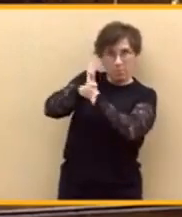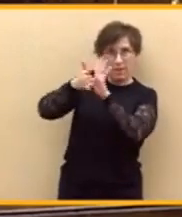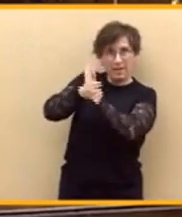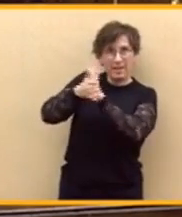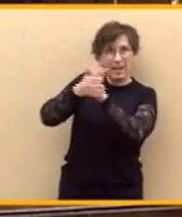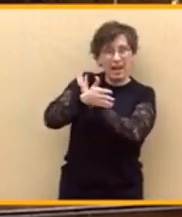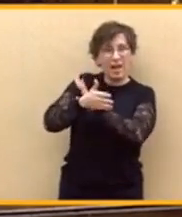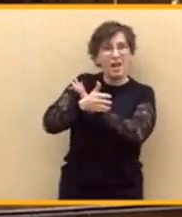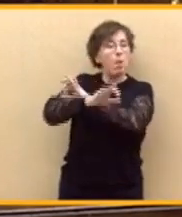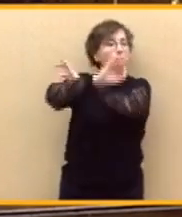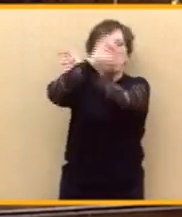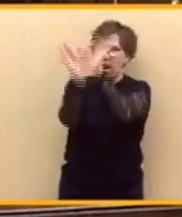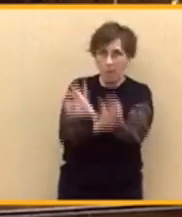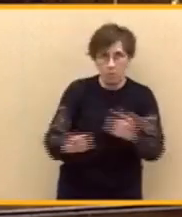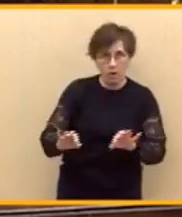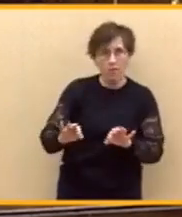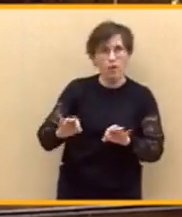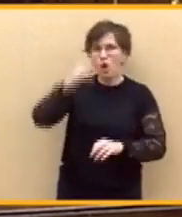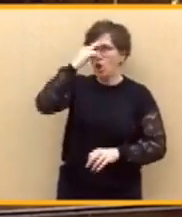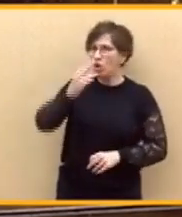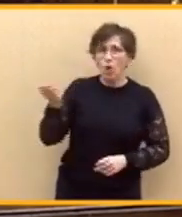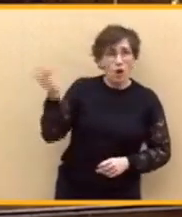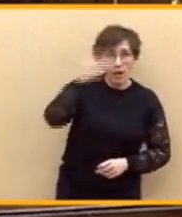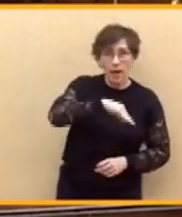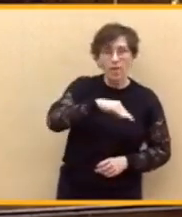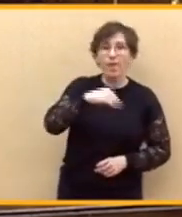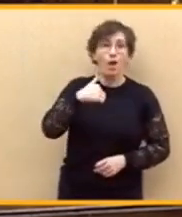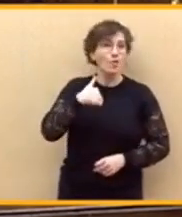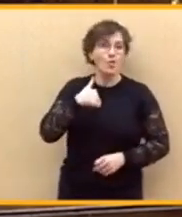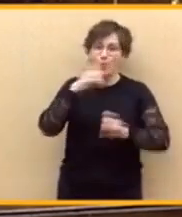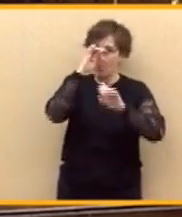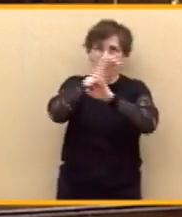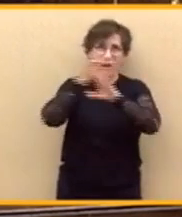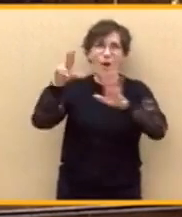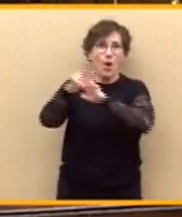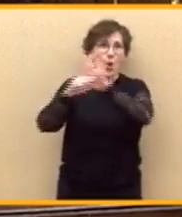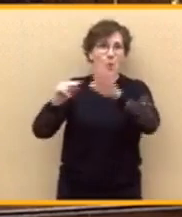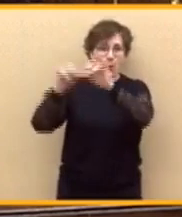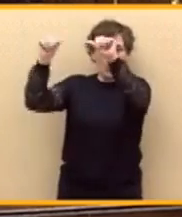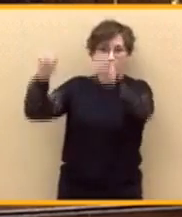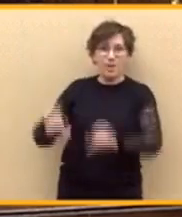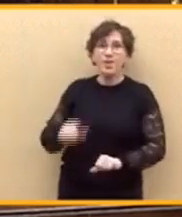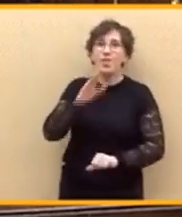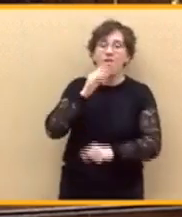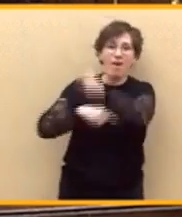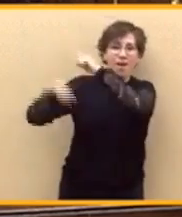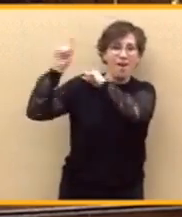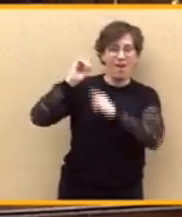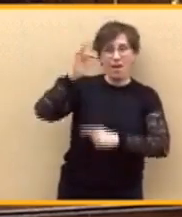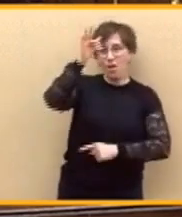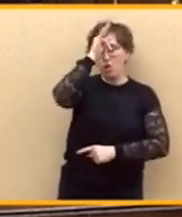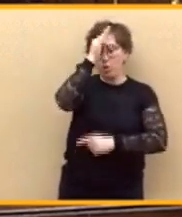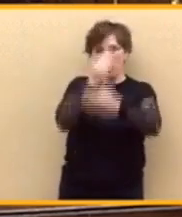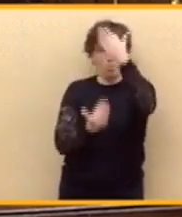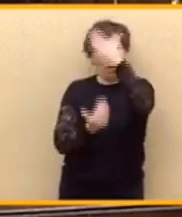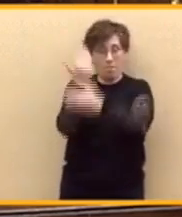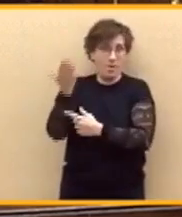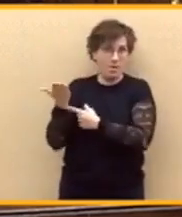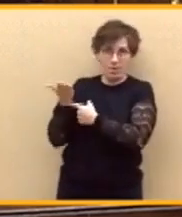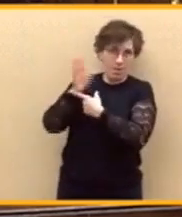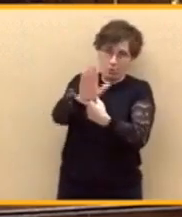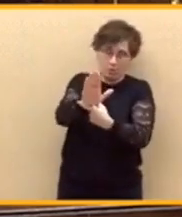educación y la intolerancia, hubiera puesto un vídeo de lo que pasó aquí el domingo por la mañana. Y dos,